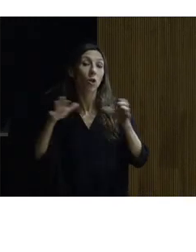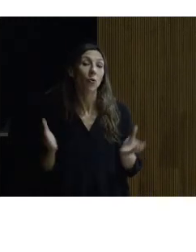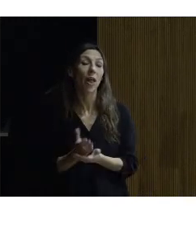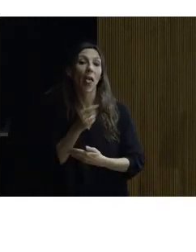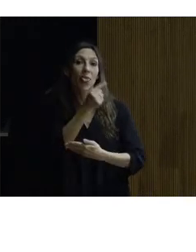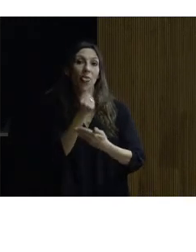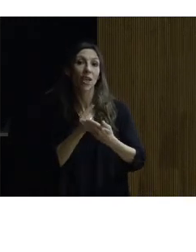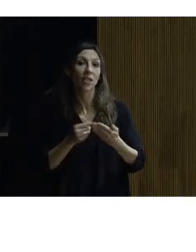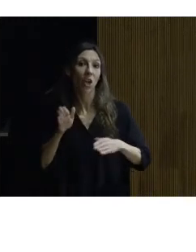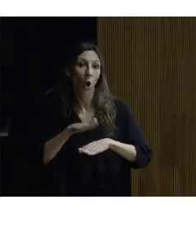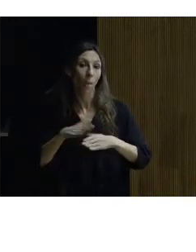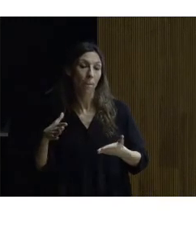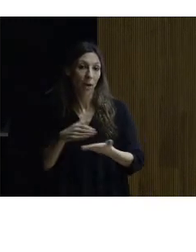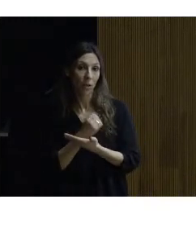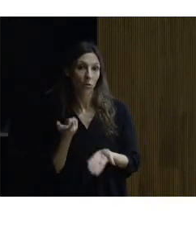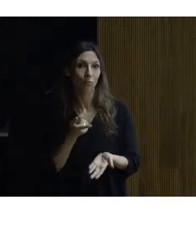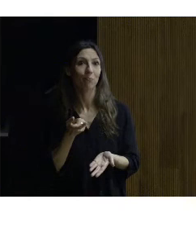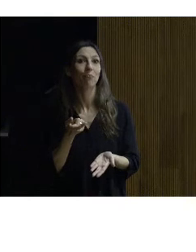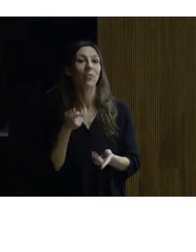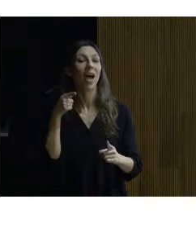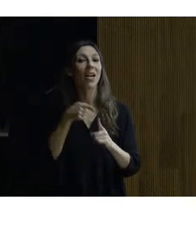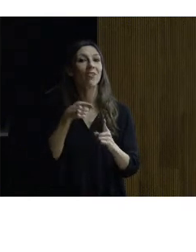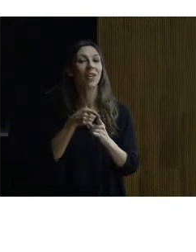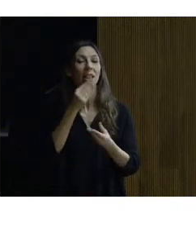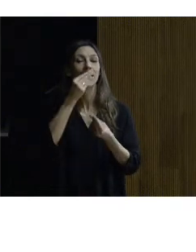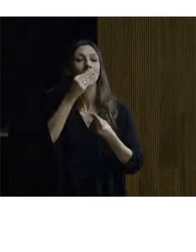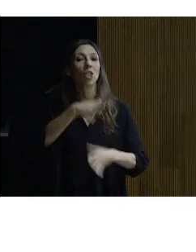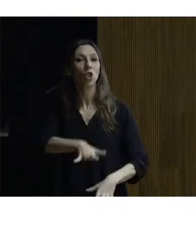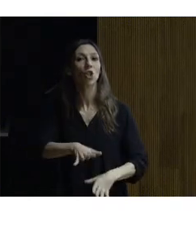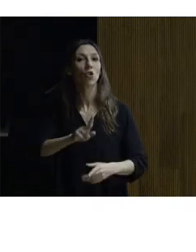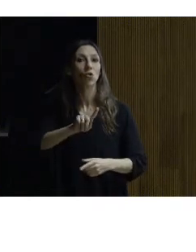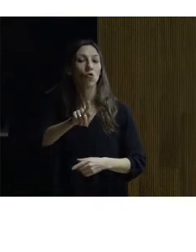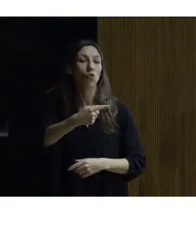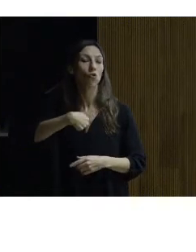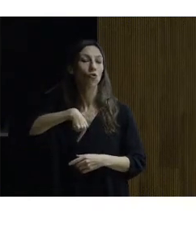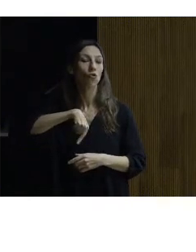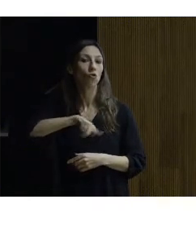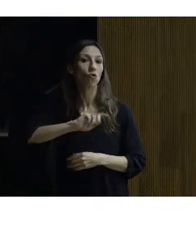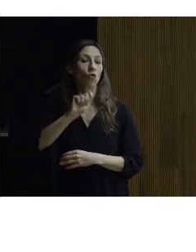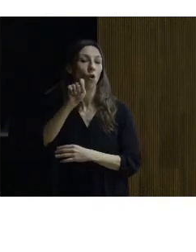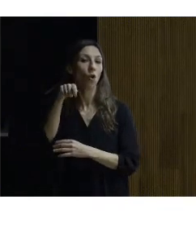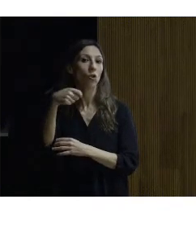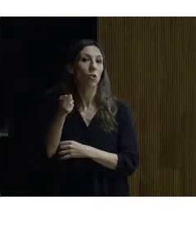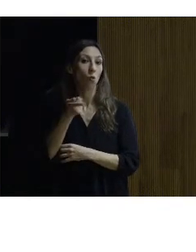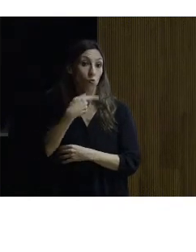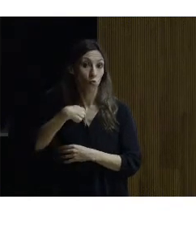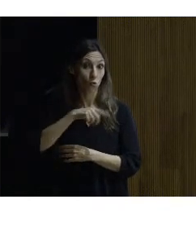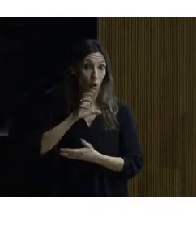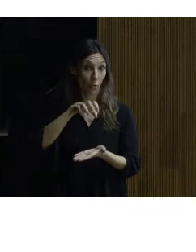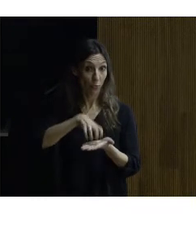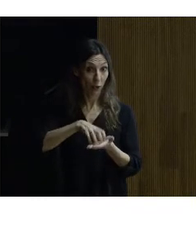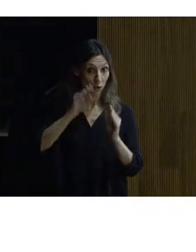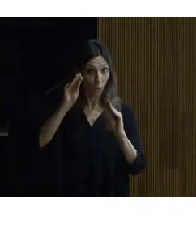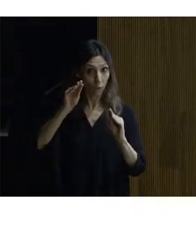como referencias históricas conseguimos con nuestro centro de formación en Barcelona